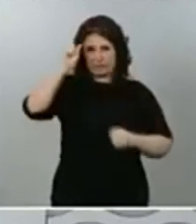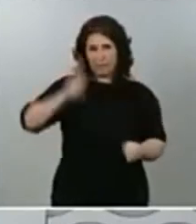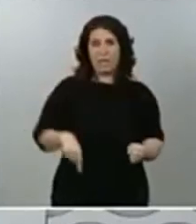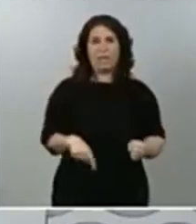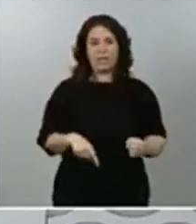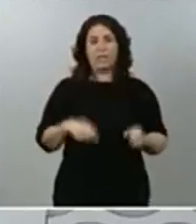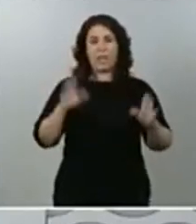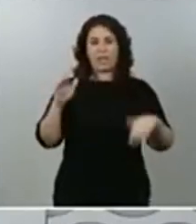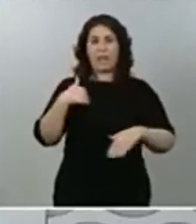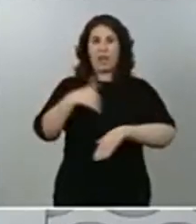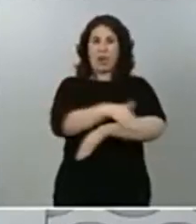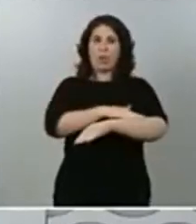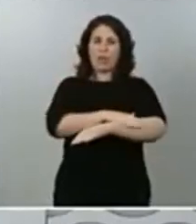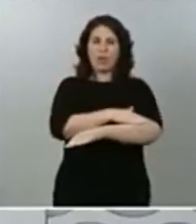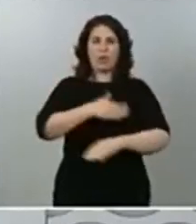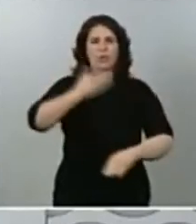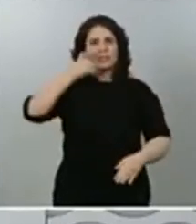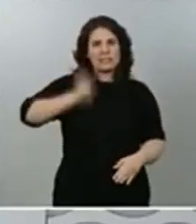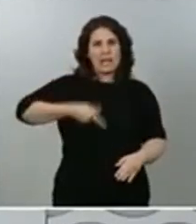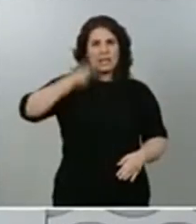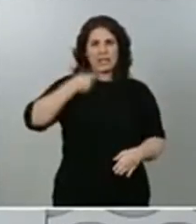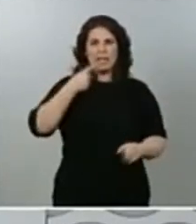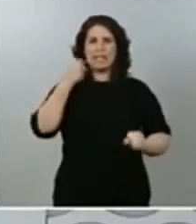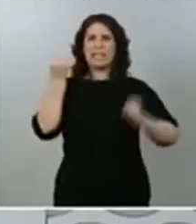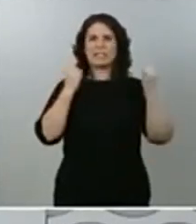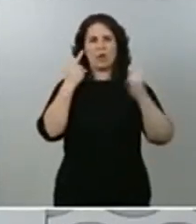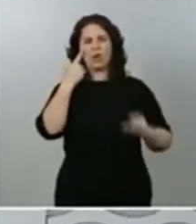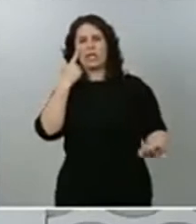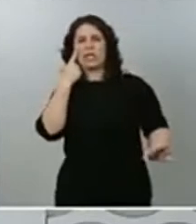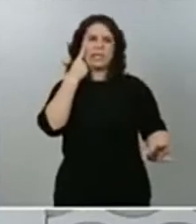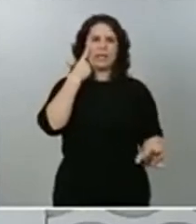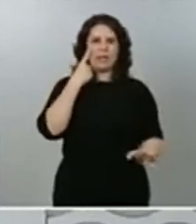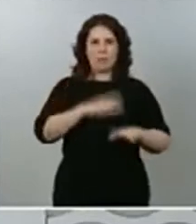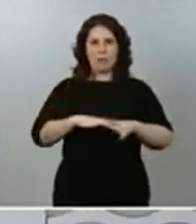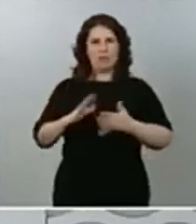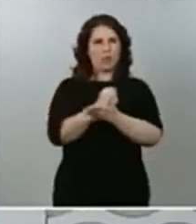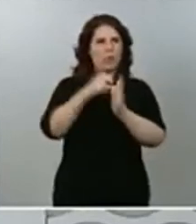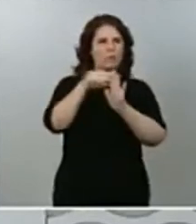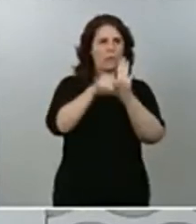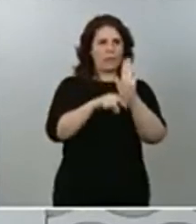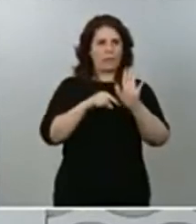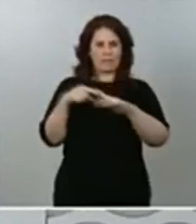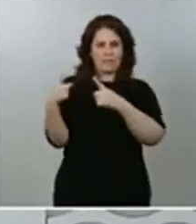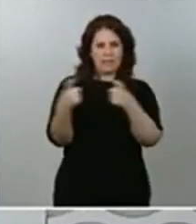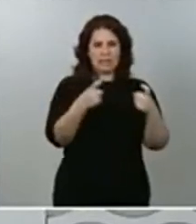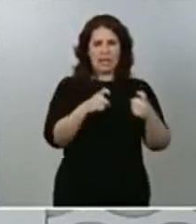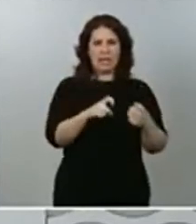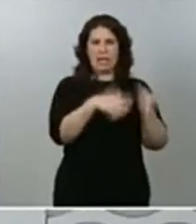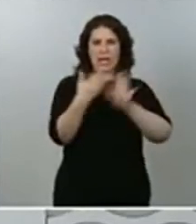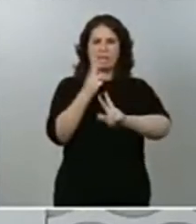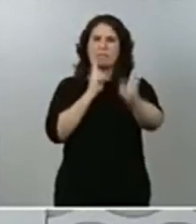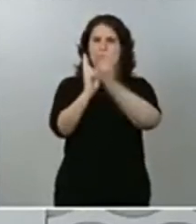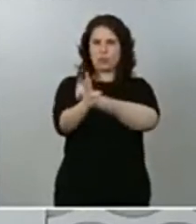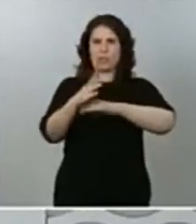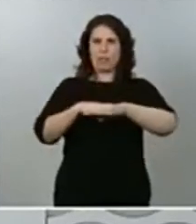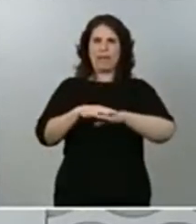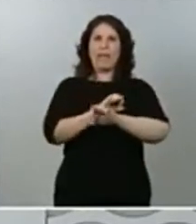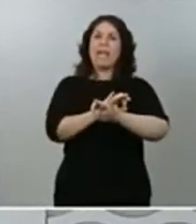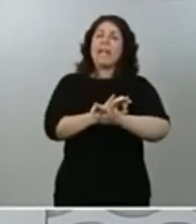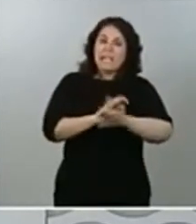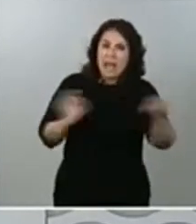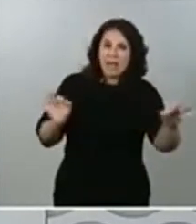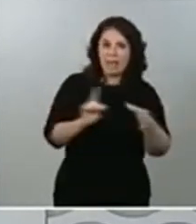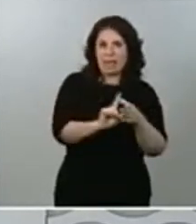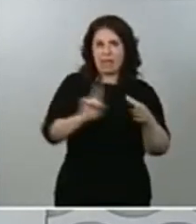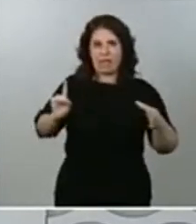gobierno permanentemente tensionado y en alerta para adoptar todas las medidas necesarias bajo el lema de que nadie se puede quedar atrás y,